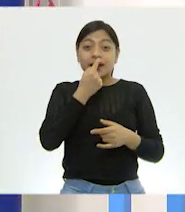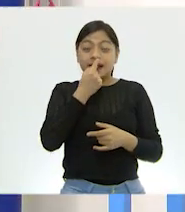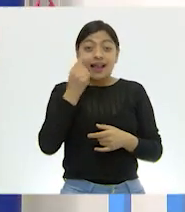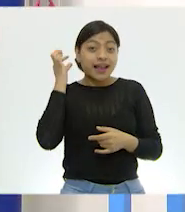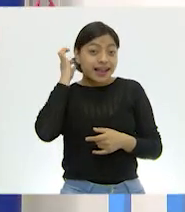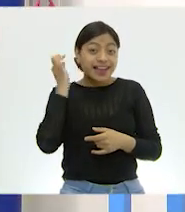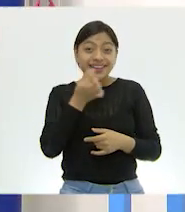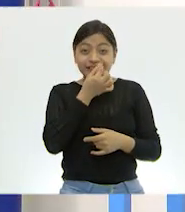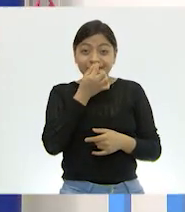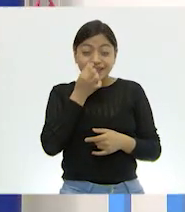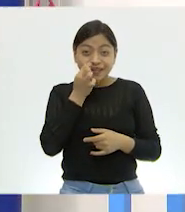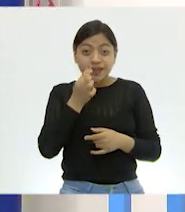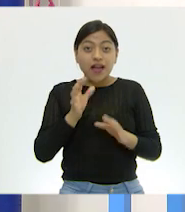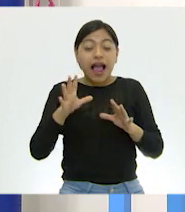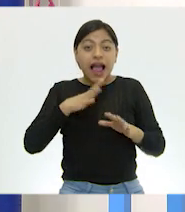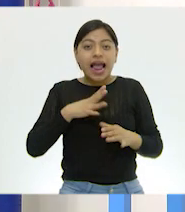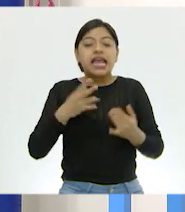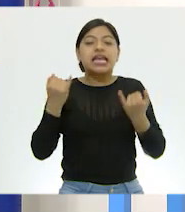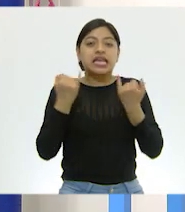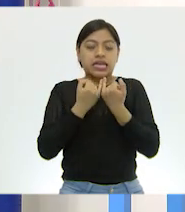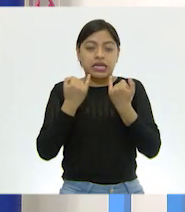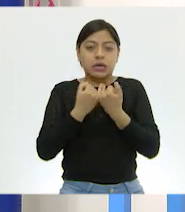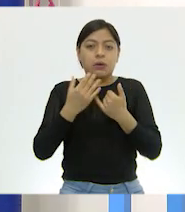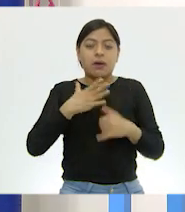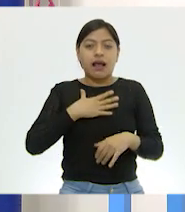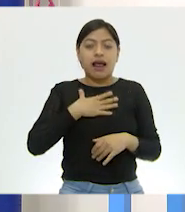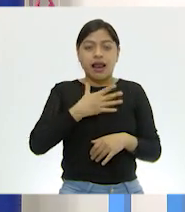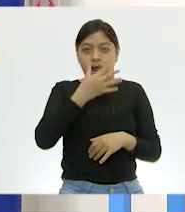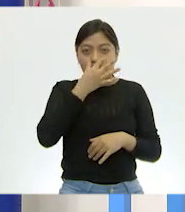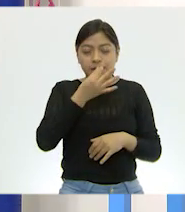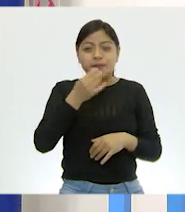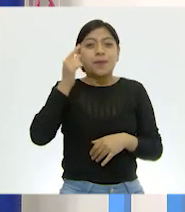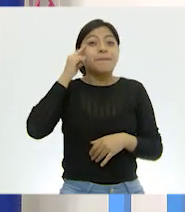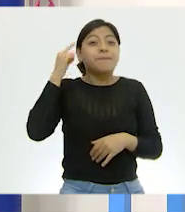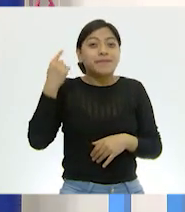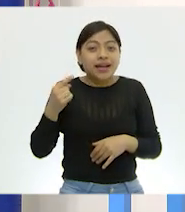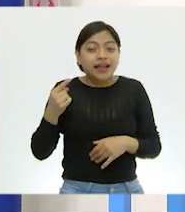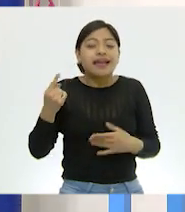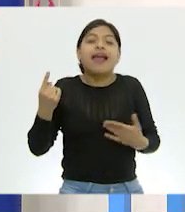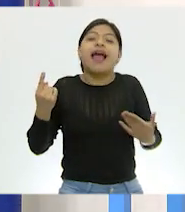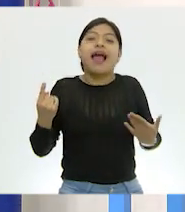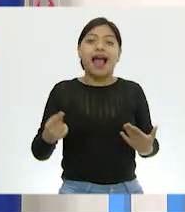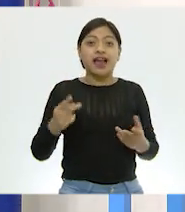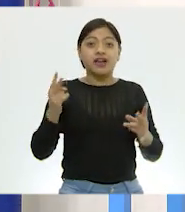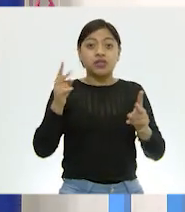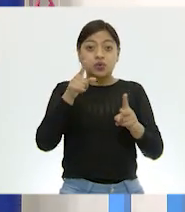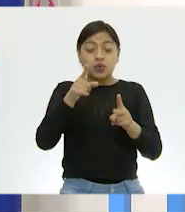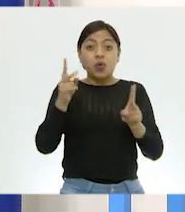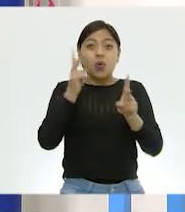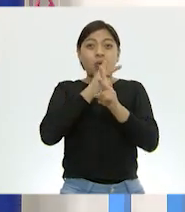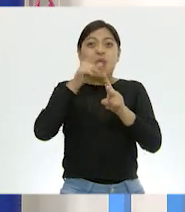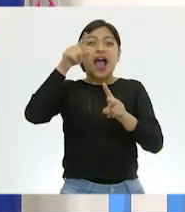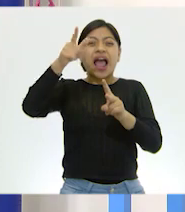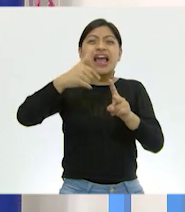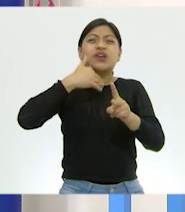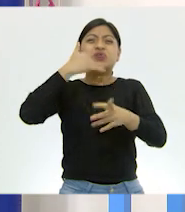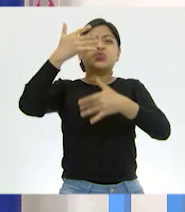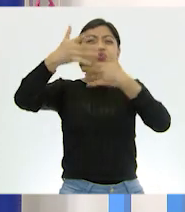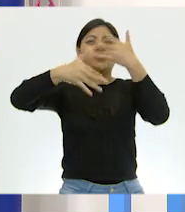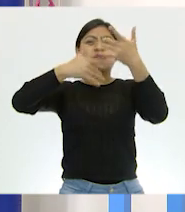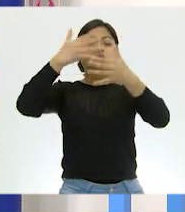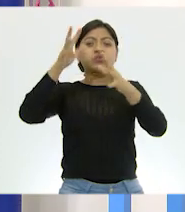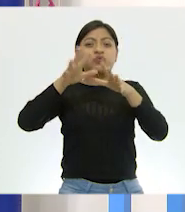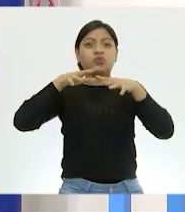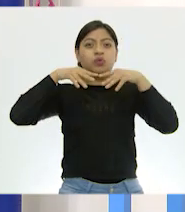vellitos y de la mucosidad que tenemos en la nariz, evitamos que entren partículas extrañas a